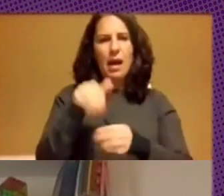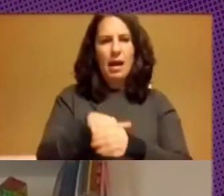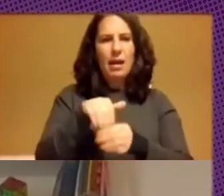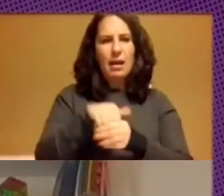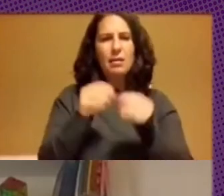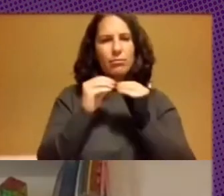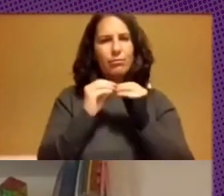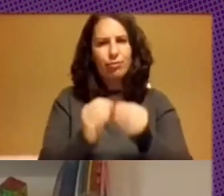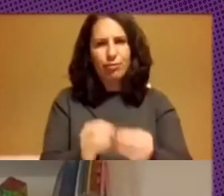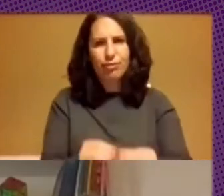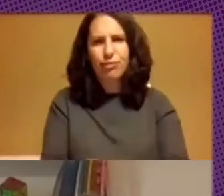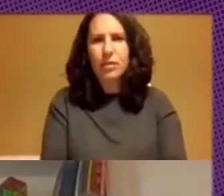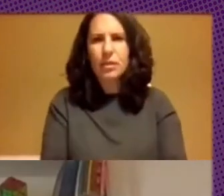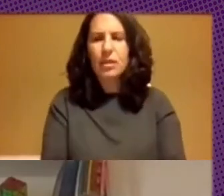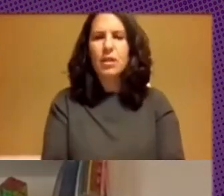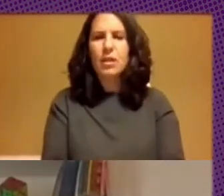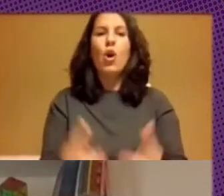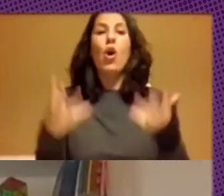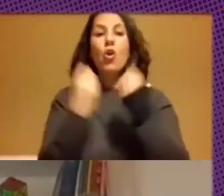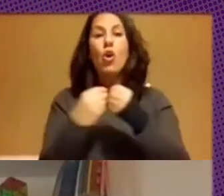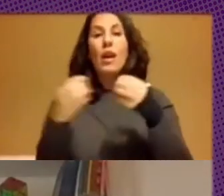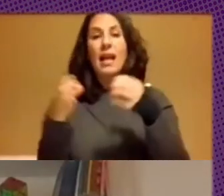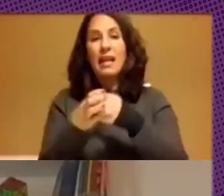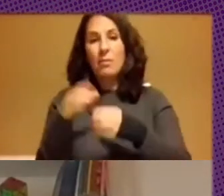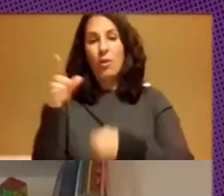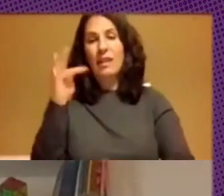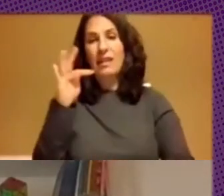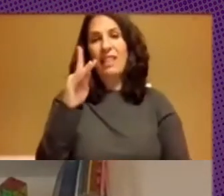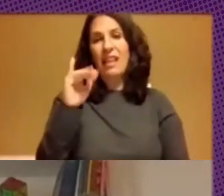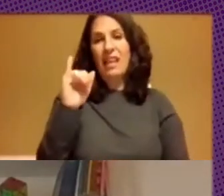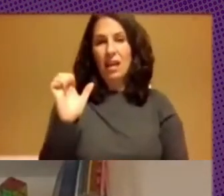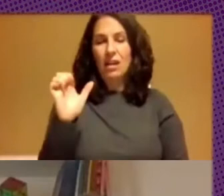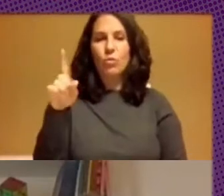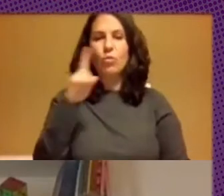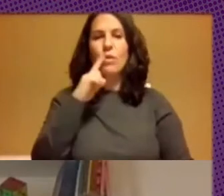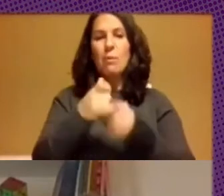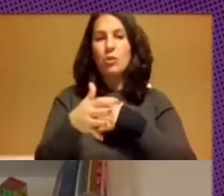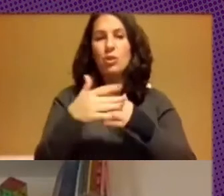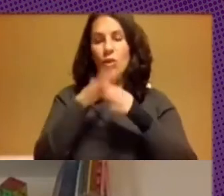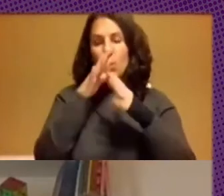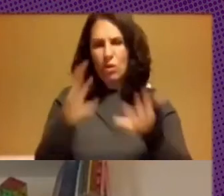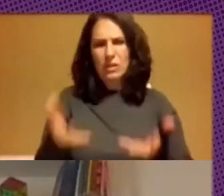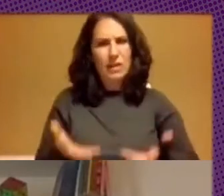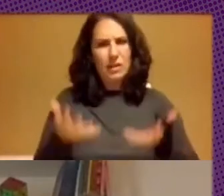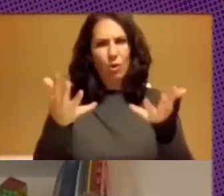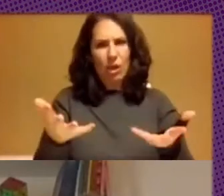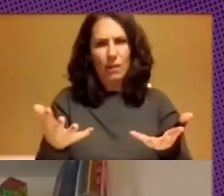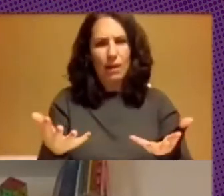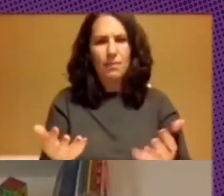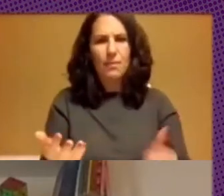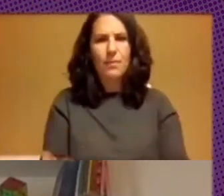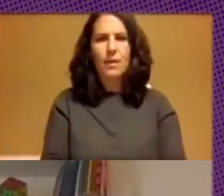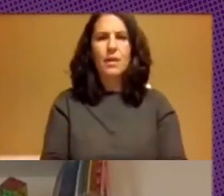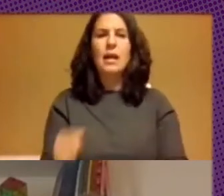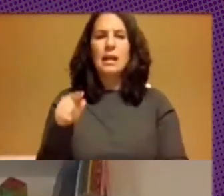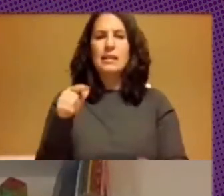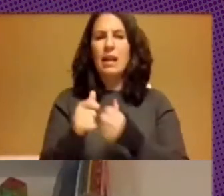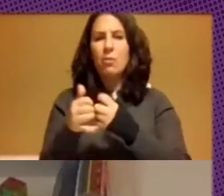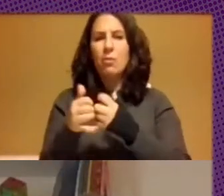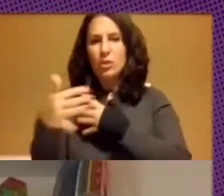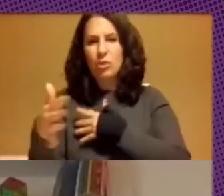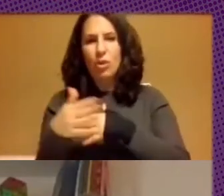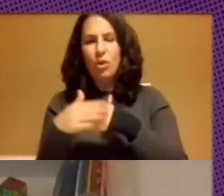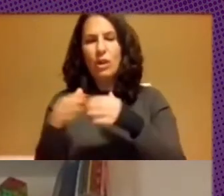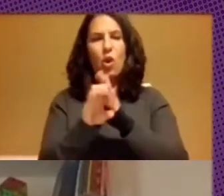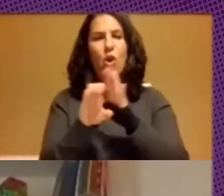trabajar junto con el equipo de TI en un desarrollo en el repositorio que hoy tenemos disponible un repositorio que no solamente es de código